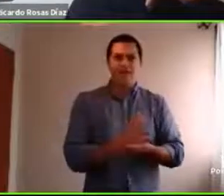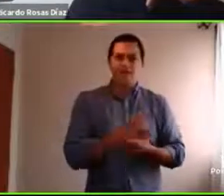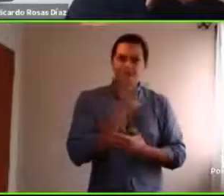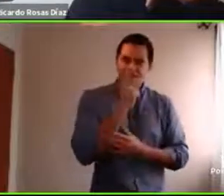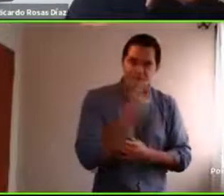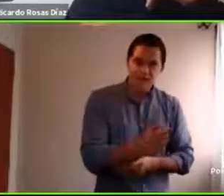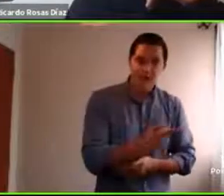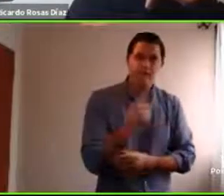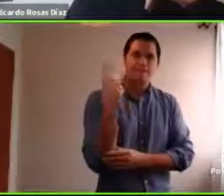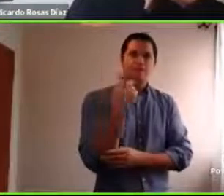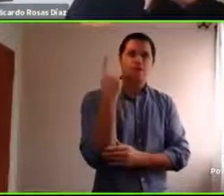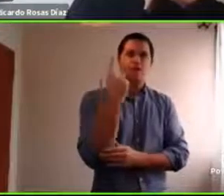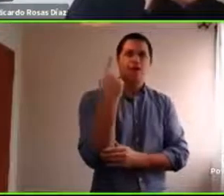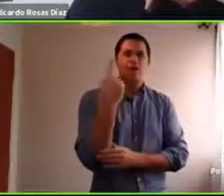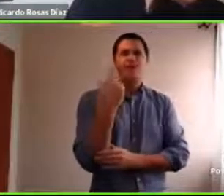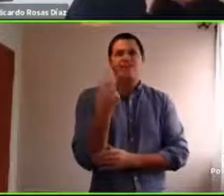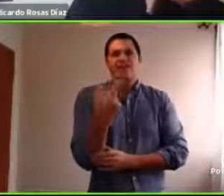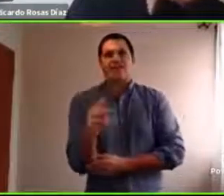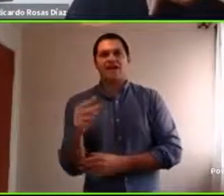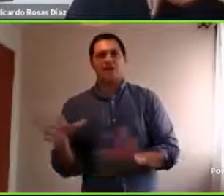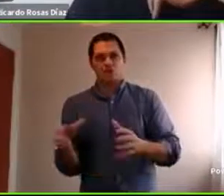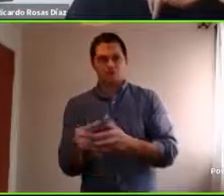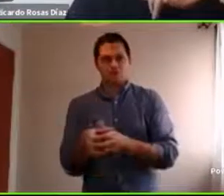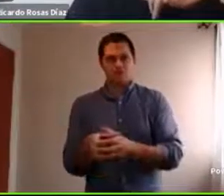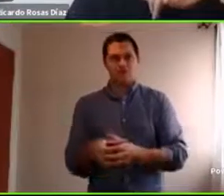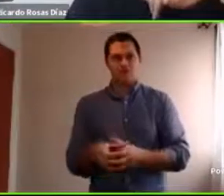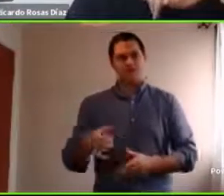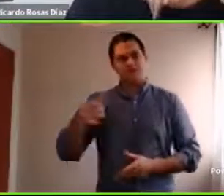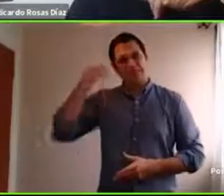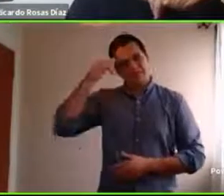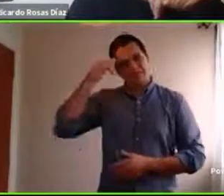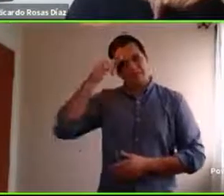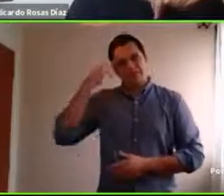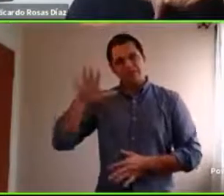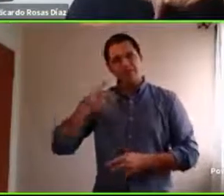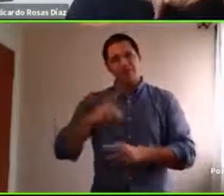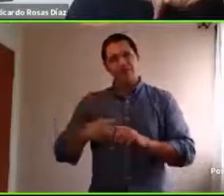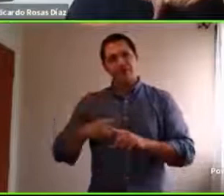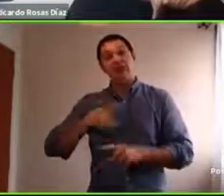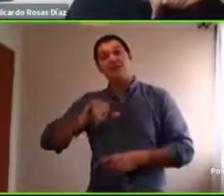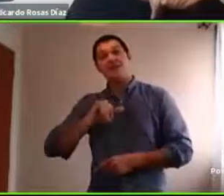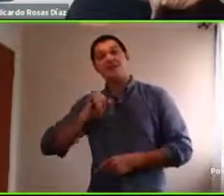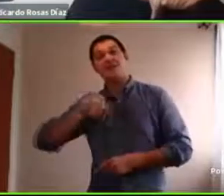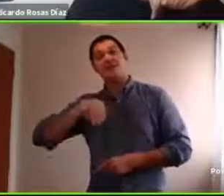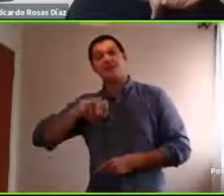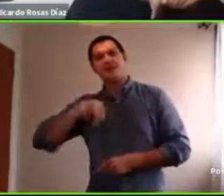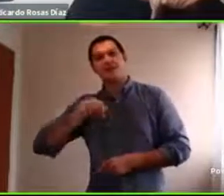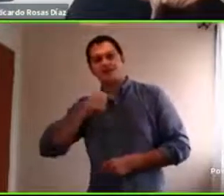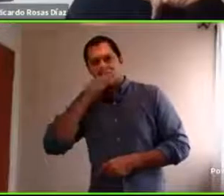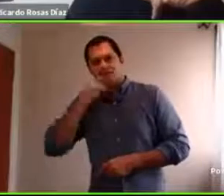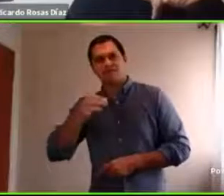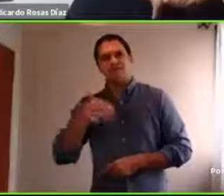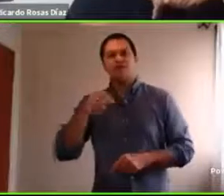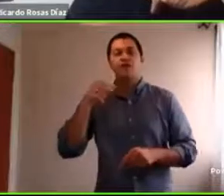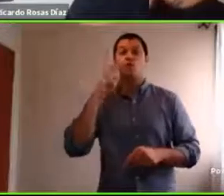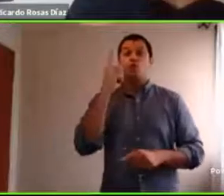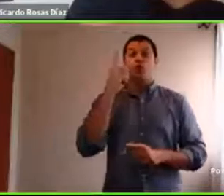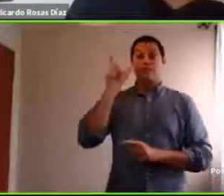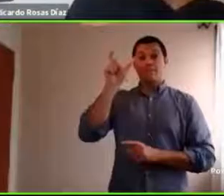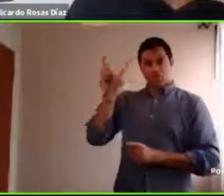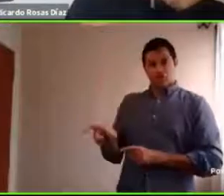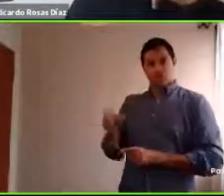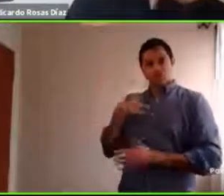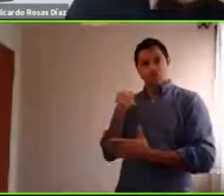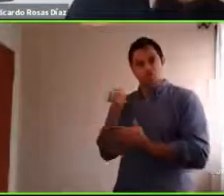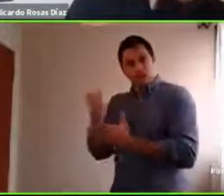familias. Jimé, perdóname, lo interesante que me pasó con una paciente que estas son las cosas lindas como oportunidades que pasan.